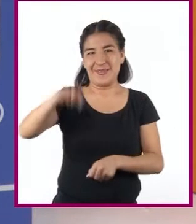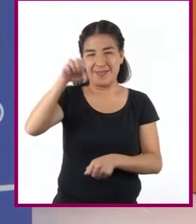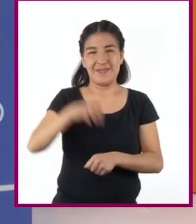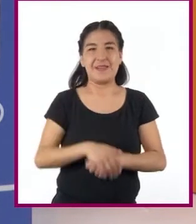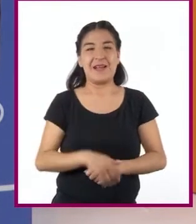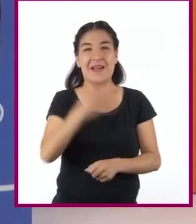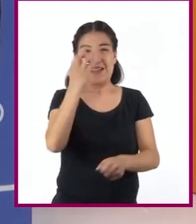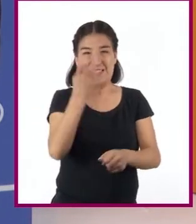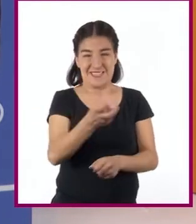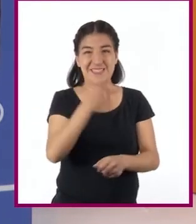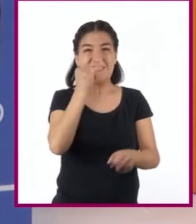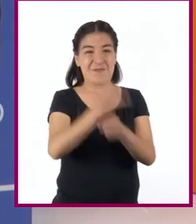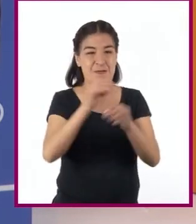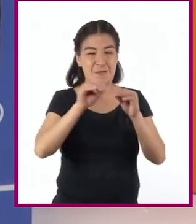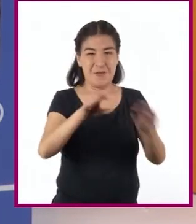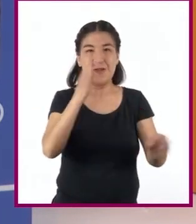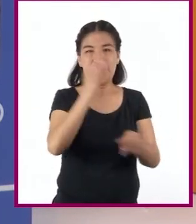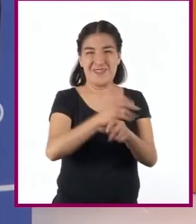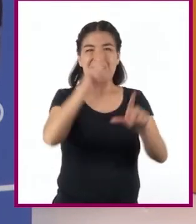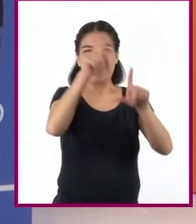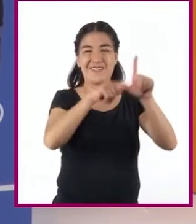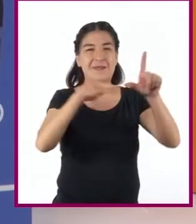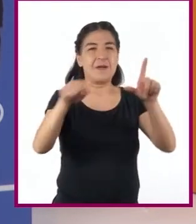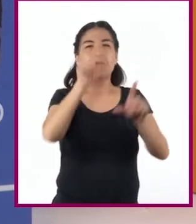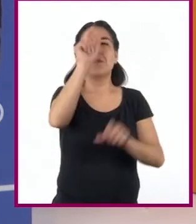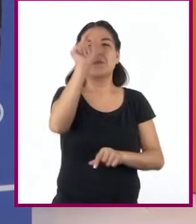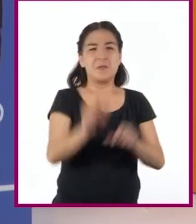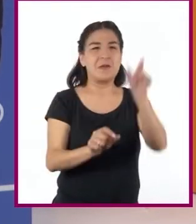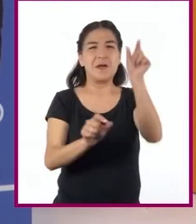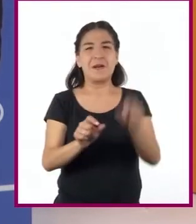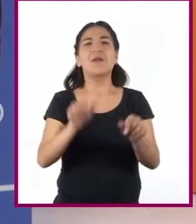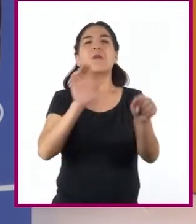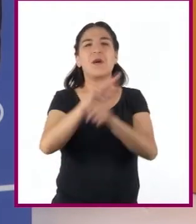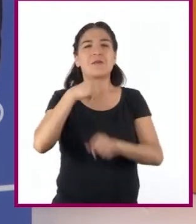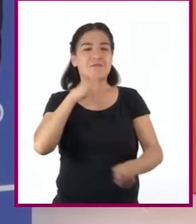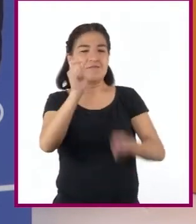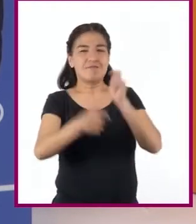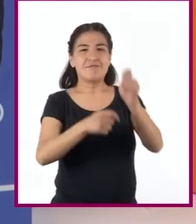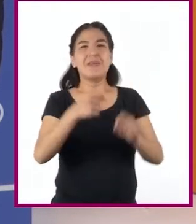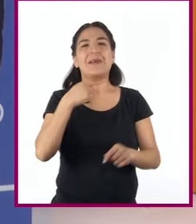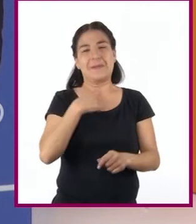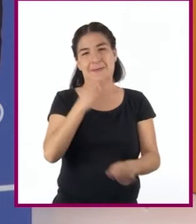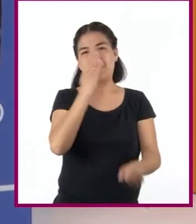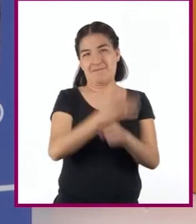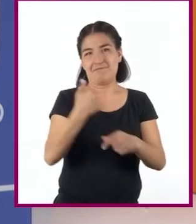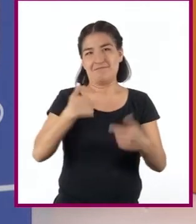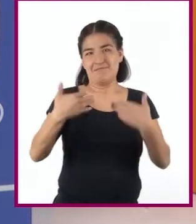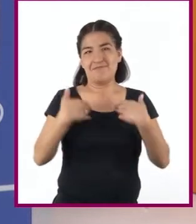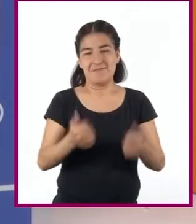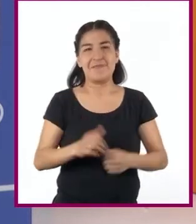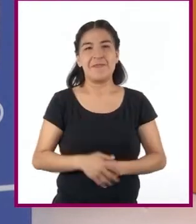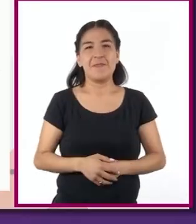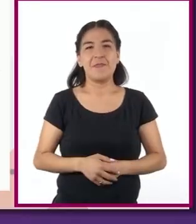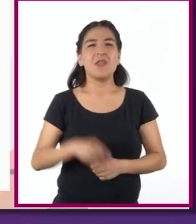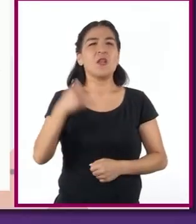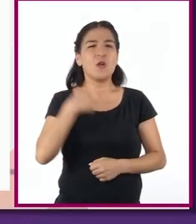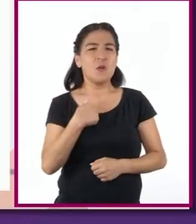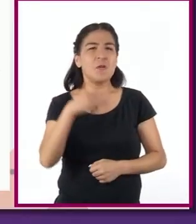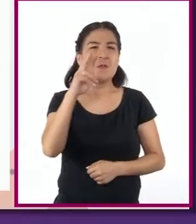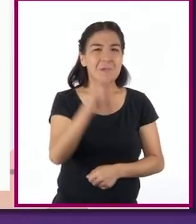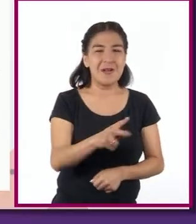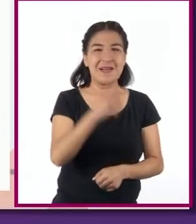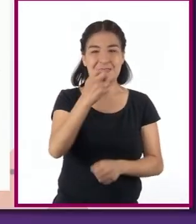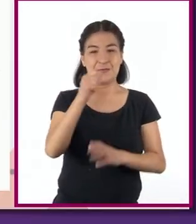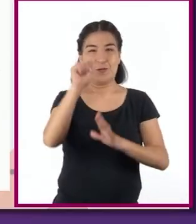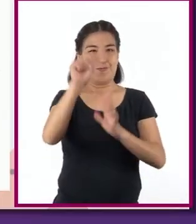de la información plasmada en la gráfica de barras, yo puedo decir que mi interpretación es la siguiente. Se aprecia que en el